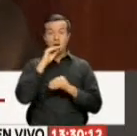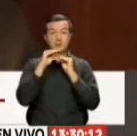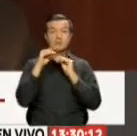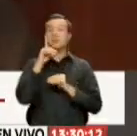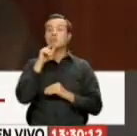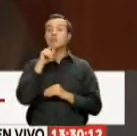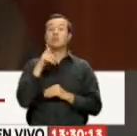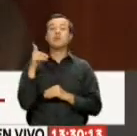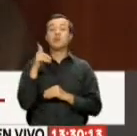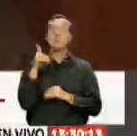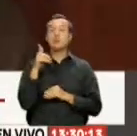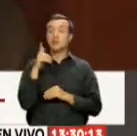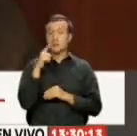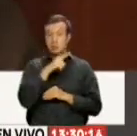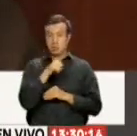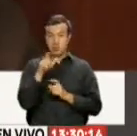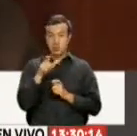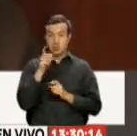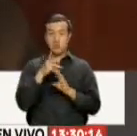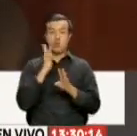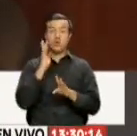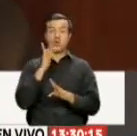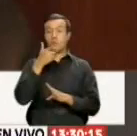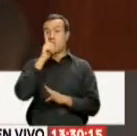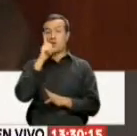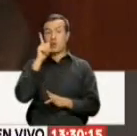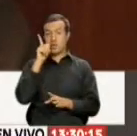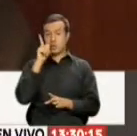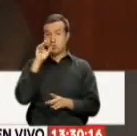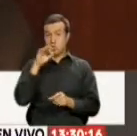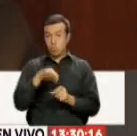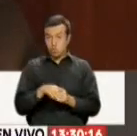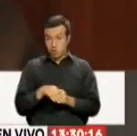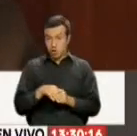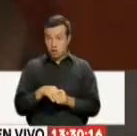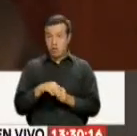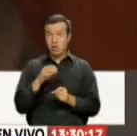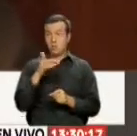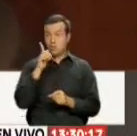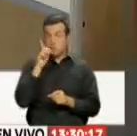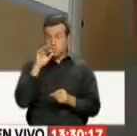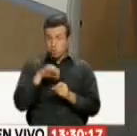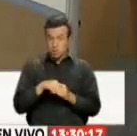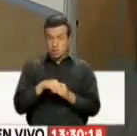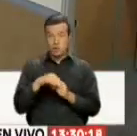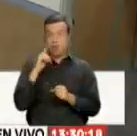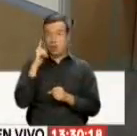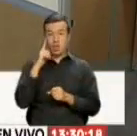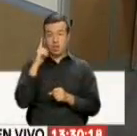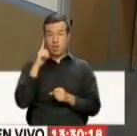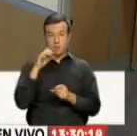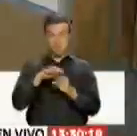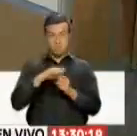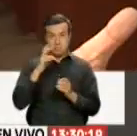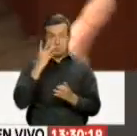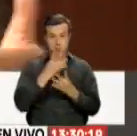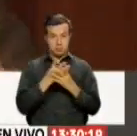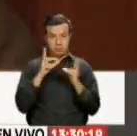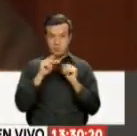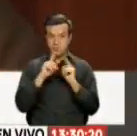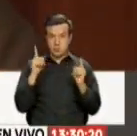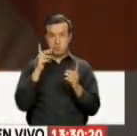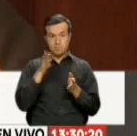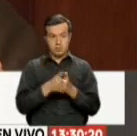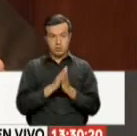Quien se presentare A ejercer Su voto En estado De embriaguez Pero el ciudadano No será detenido Le